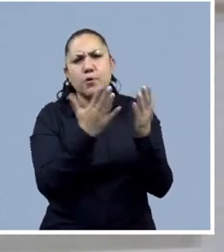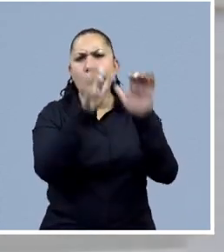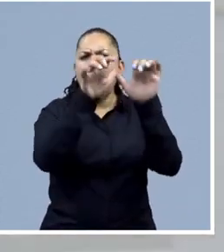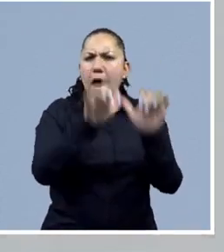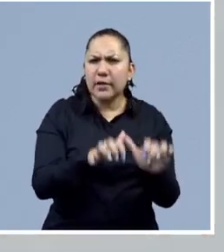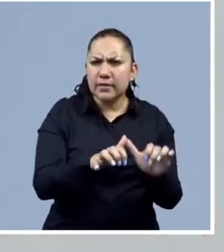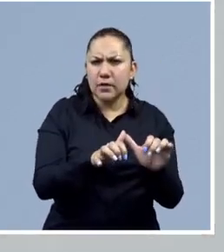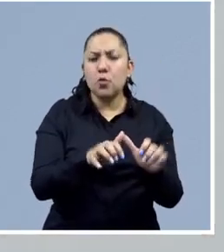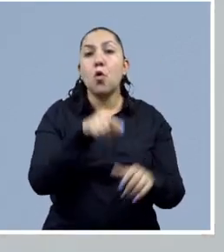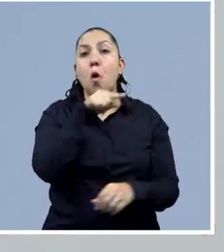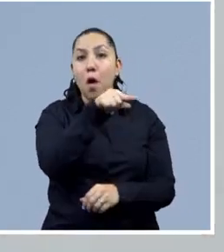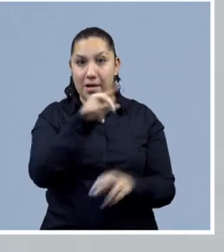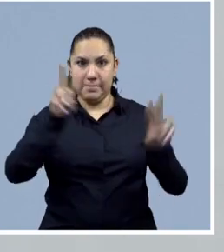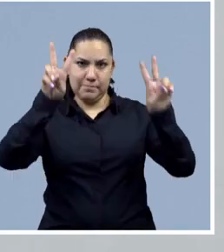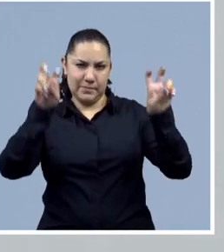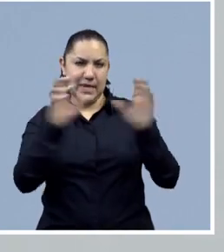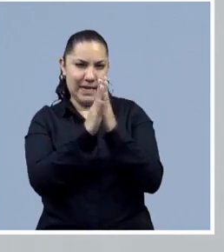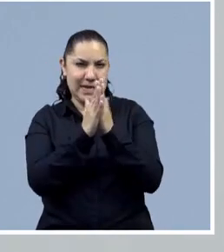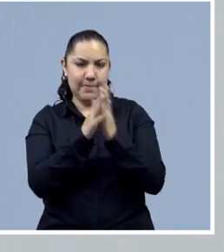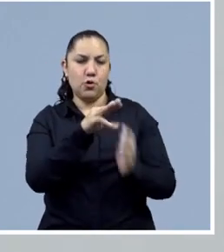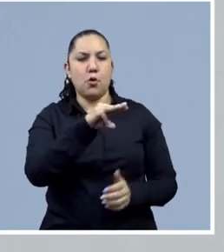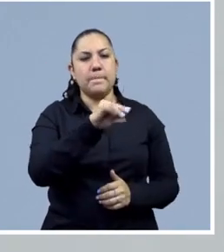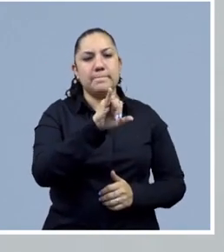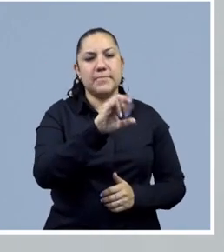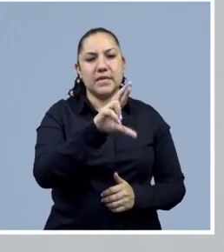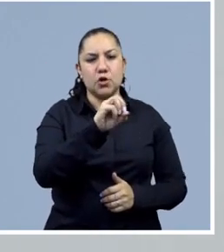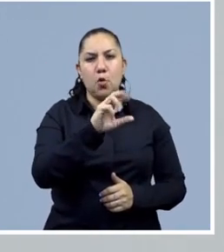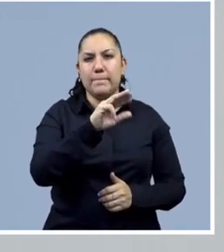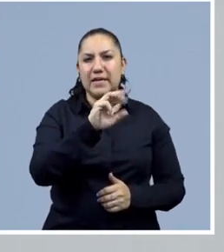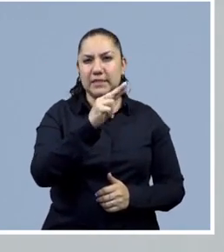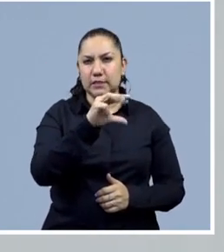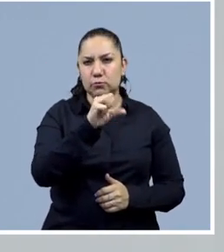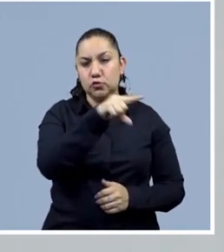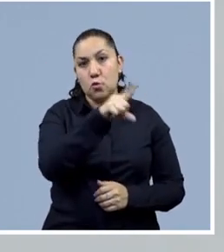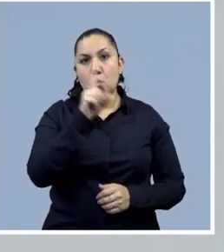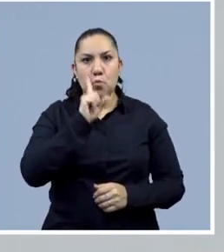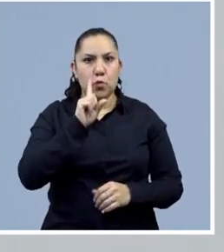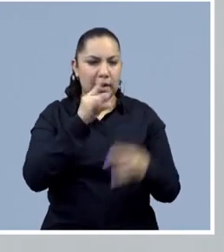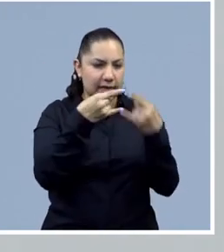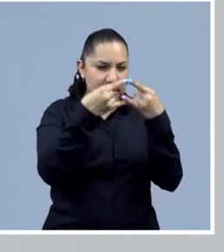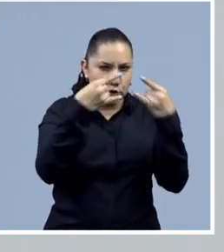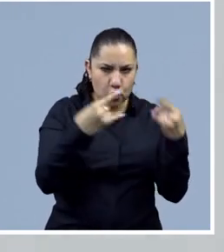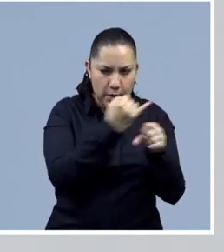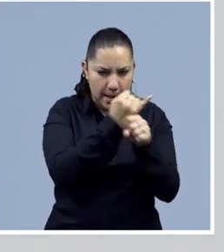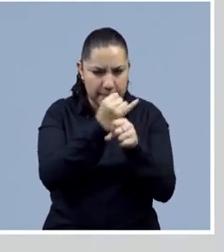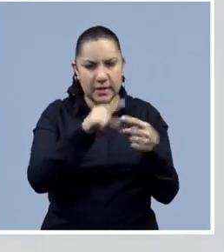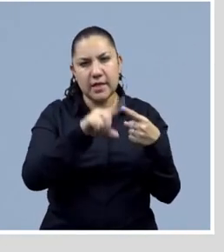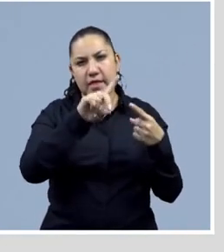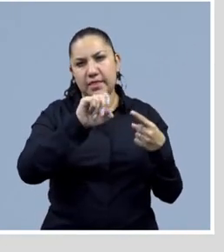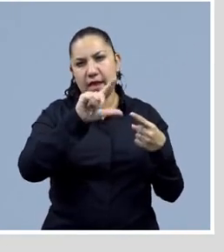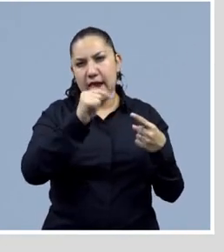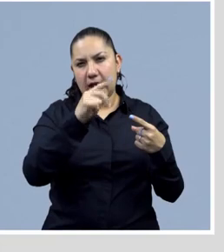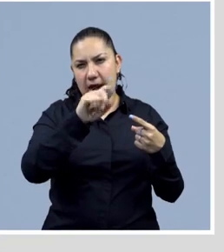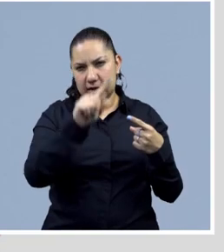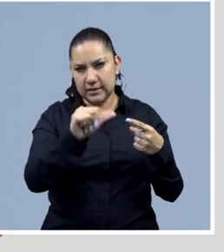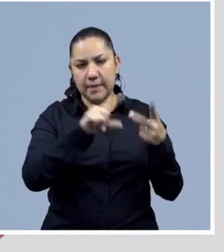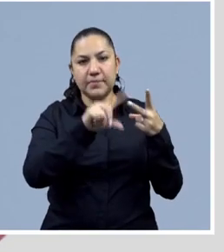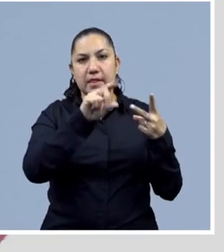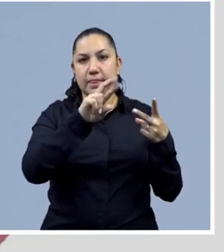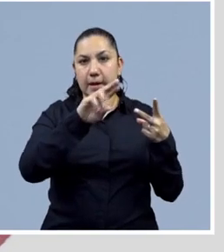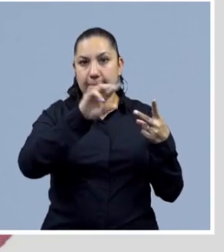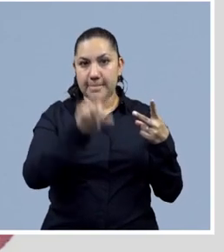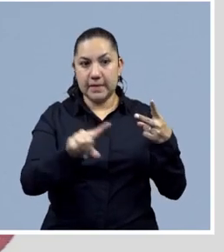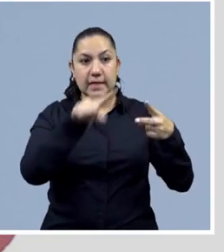impresa. Un ejemplo es el libro No son micro, machismos cotidianos, de las historiadoras Claudia de la Garza y Eréndira Derbez,